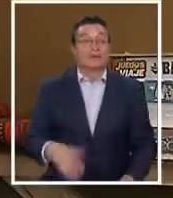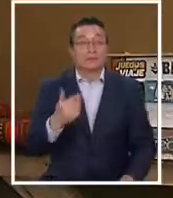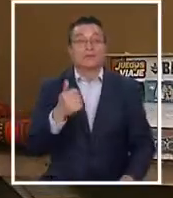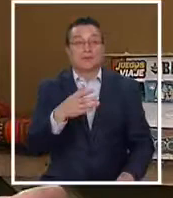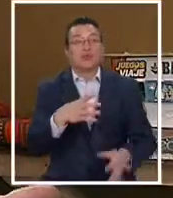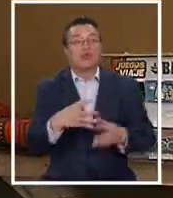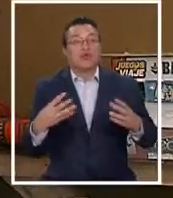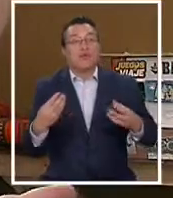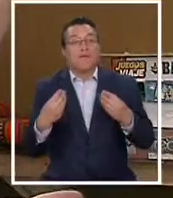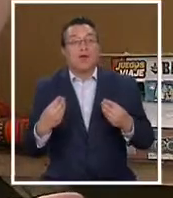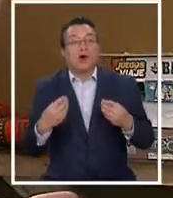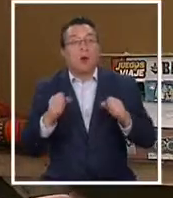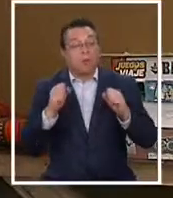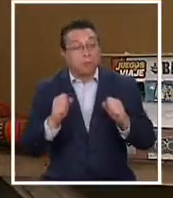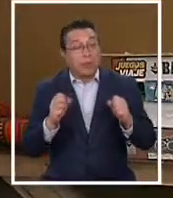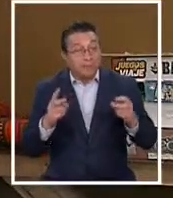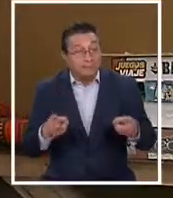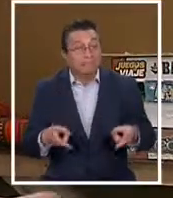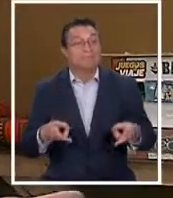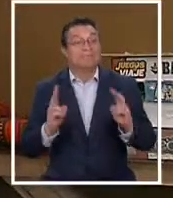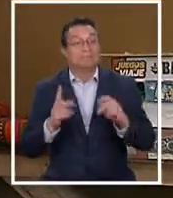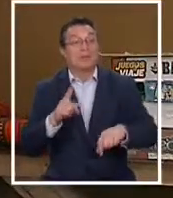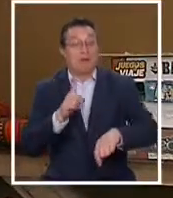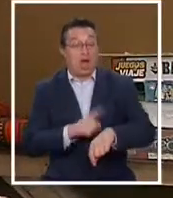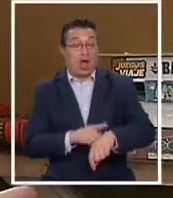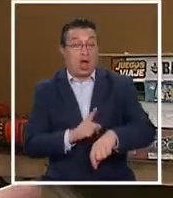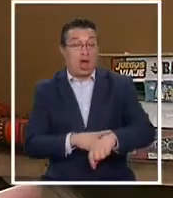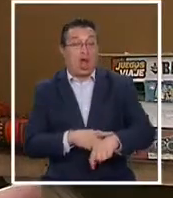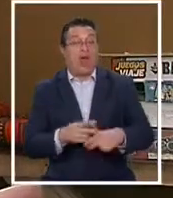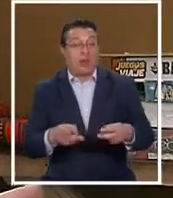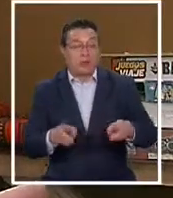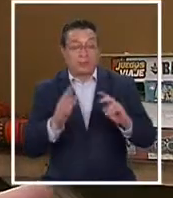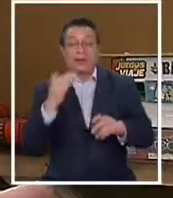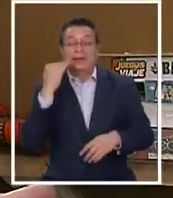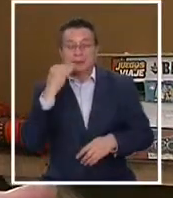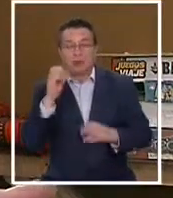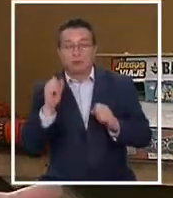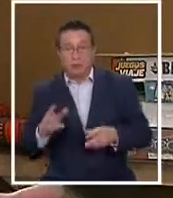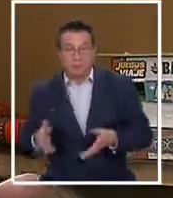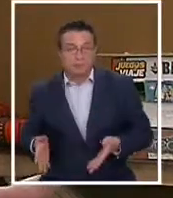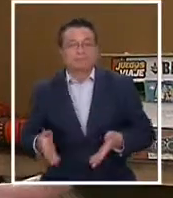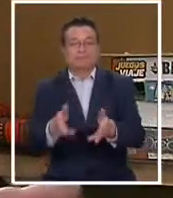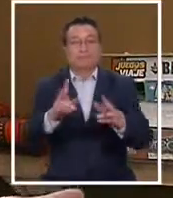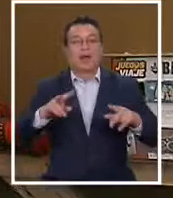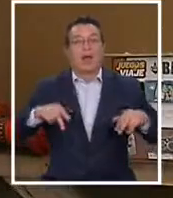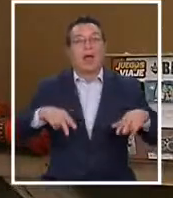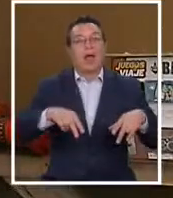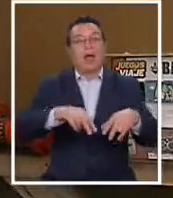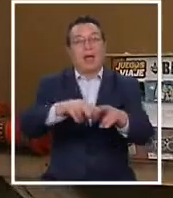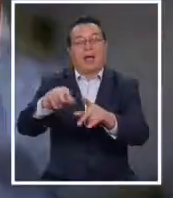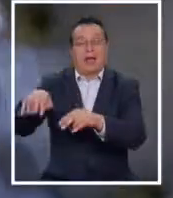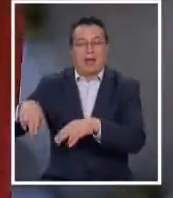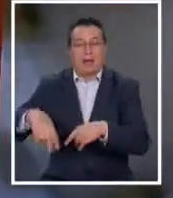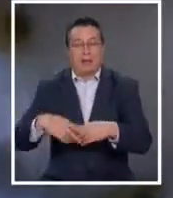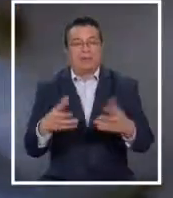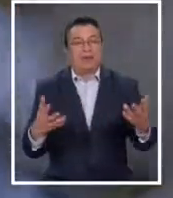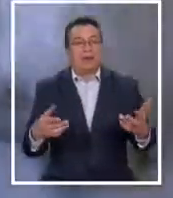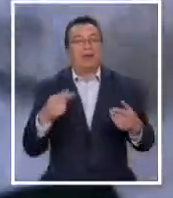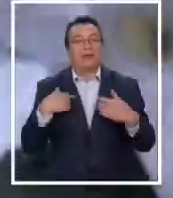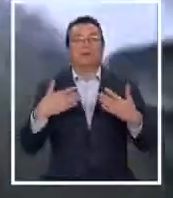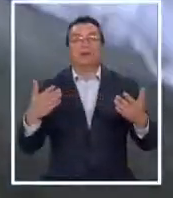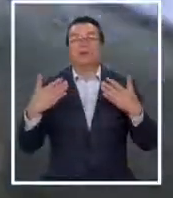bueno que existiera como la posibilidad de quizá un horario donde los niños pudieran salir a caminar, a